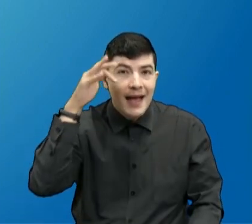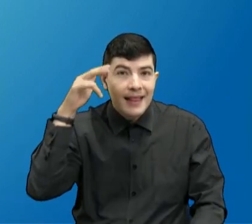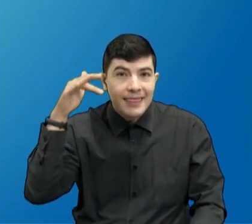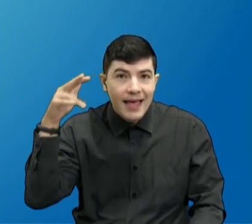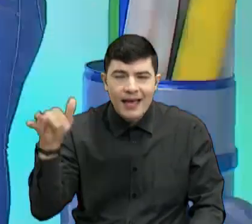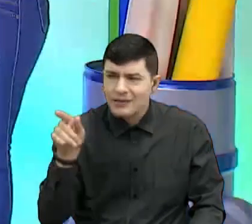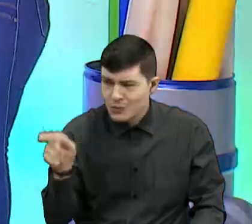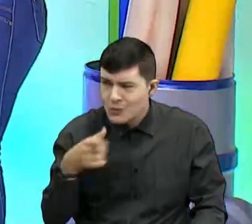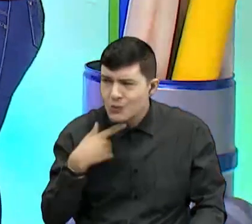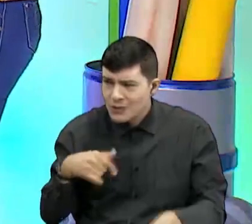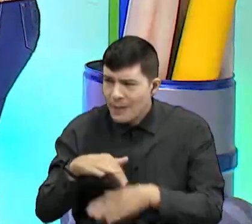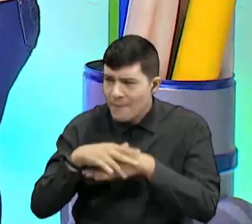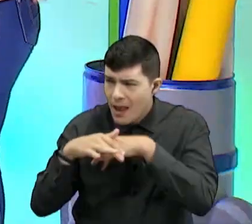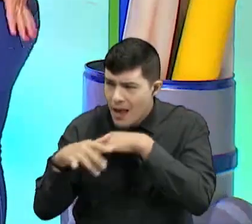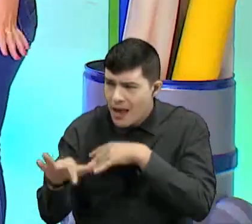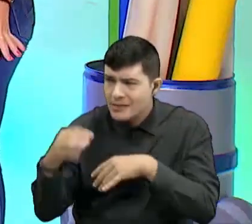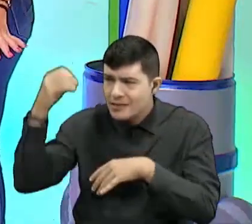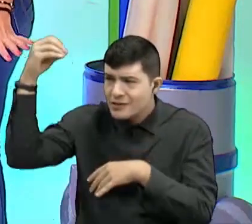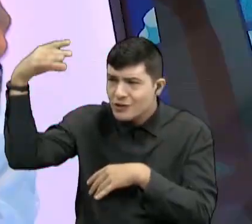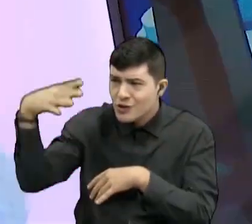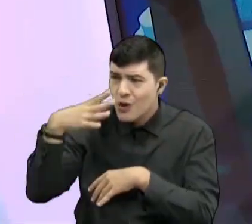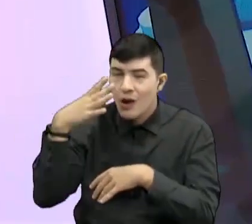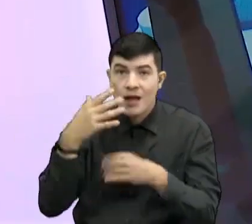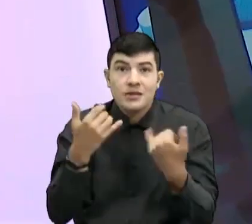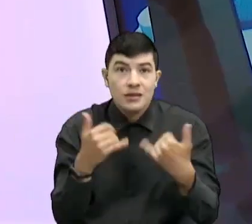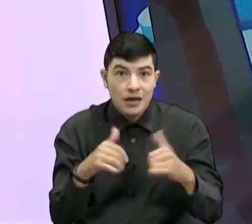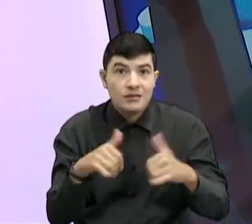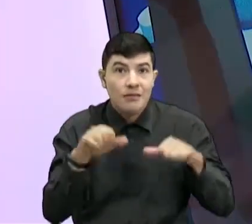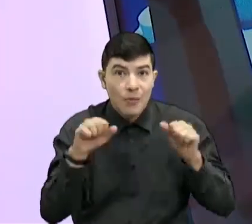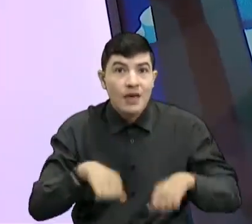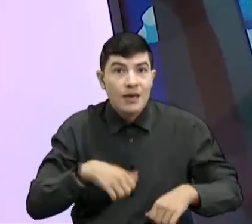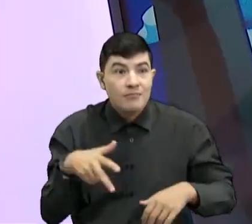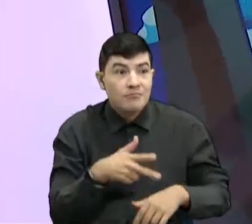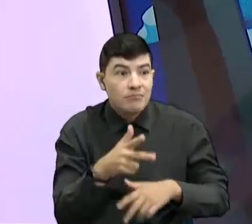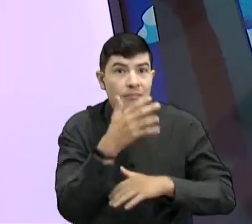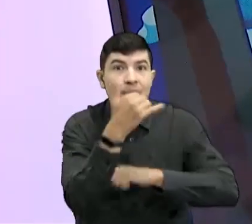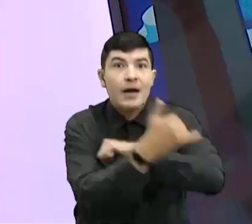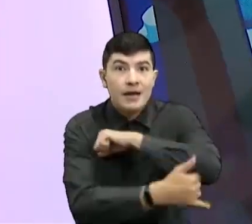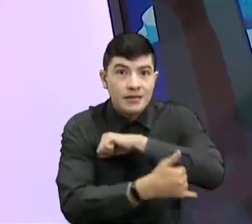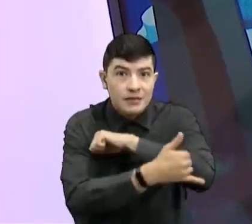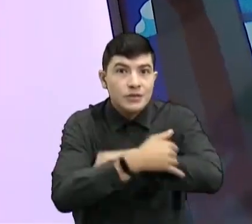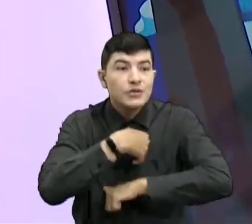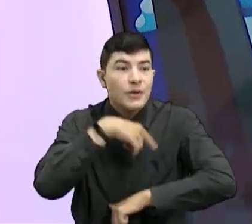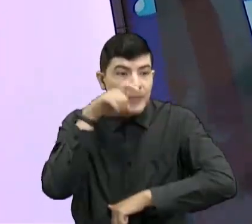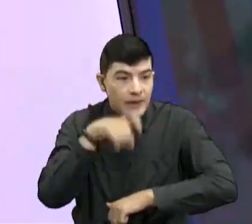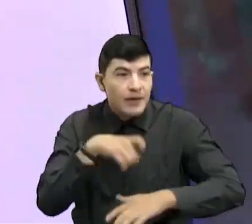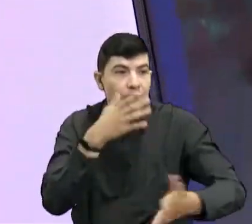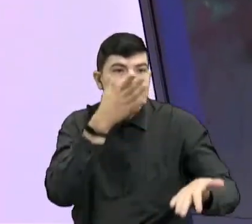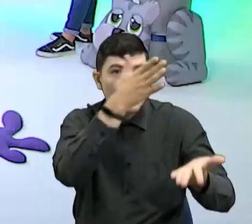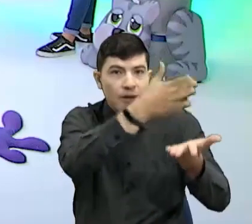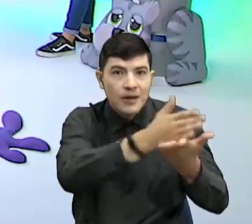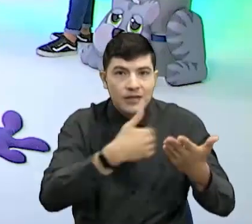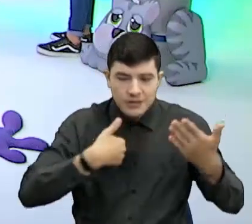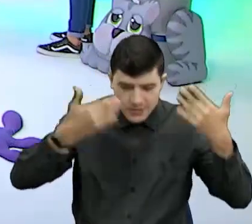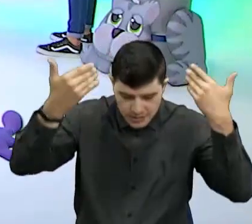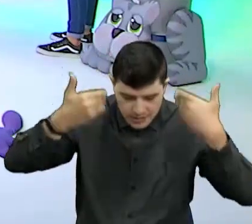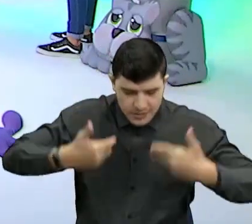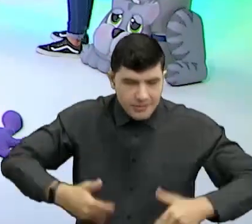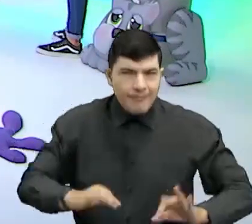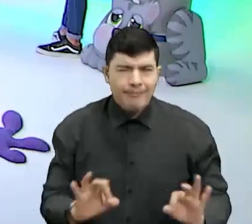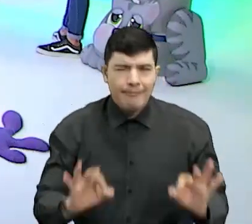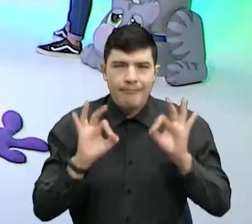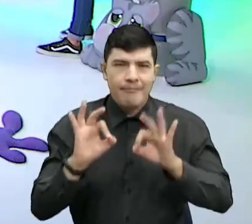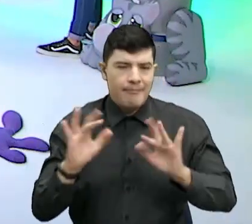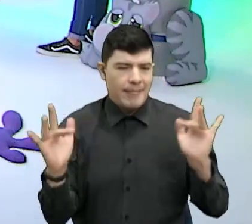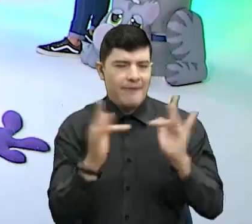a la playa, al sol. Ah, sí, ya abrieron el paso para ir a Cartagena. delicia, ¿no? Tengo que ir. Dios mío. Me llevo la pinta. Bueno,